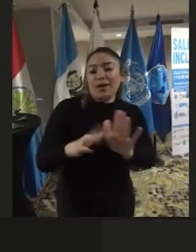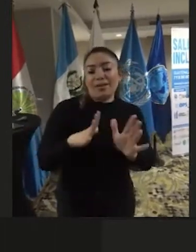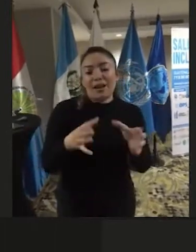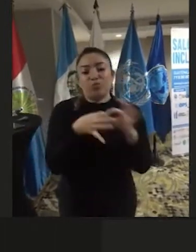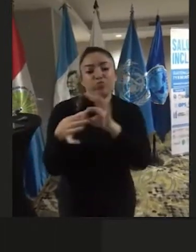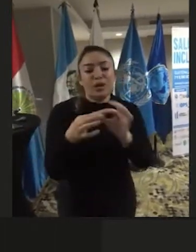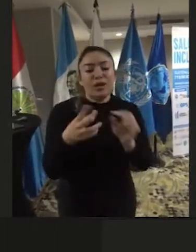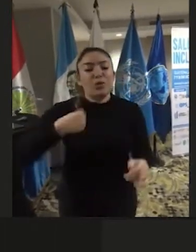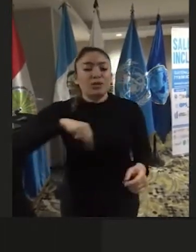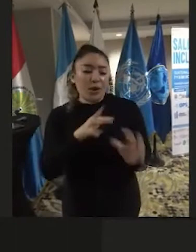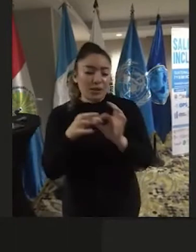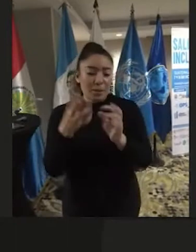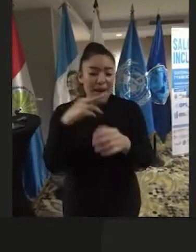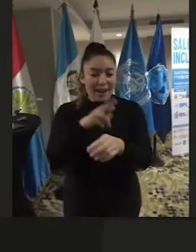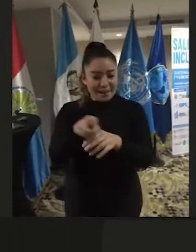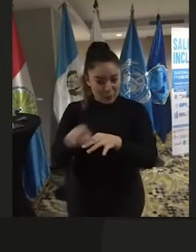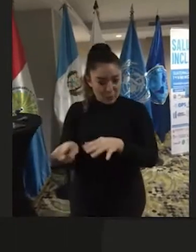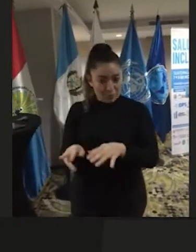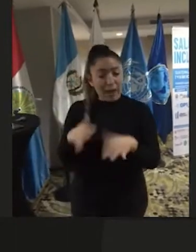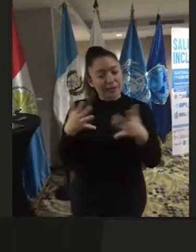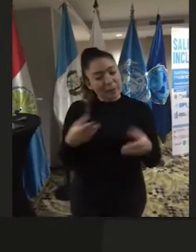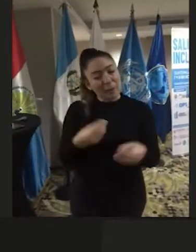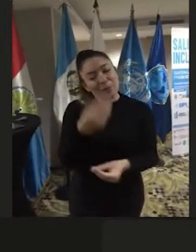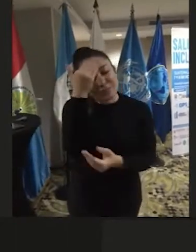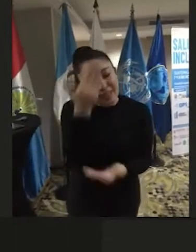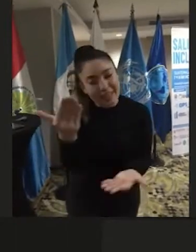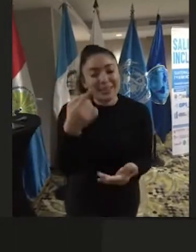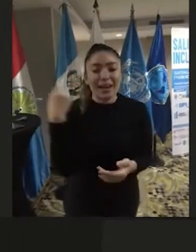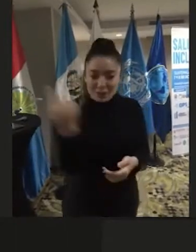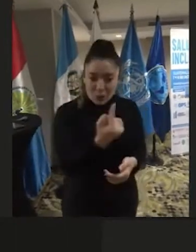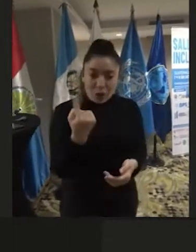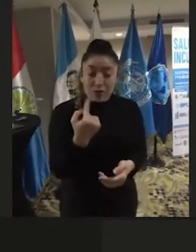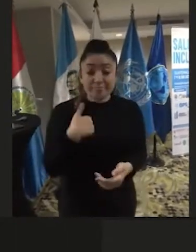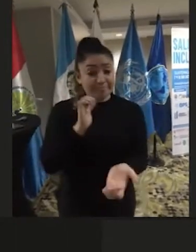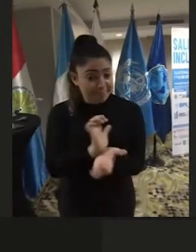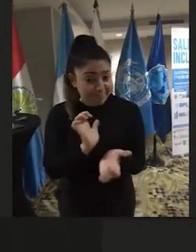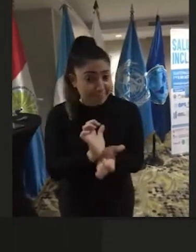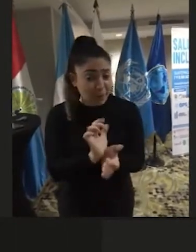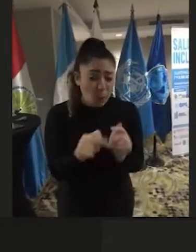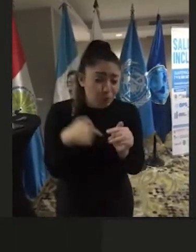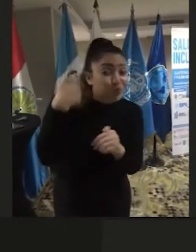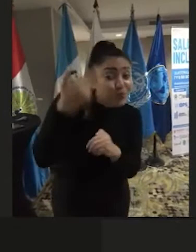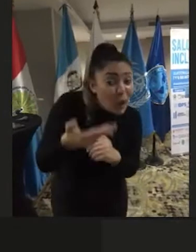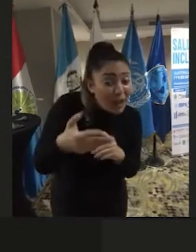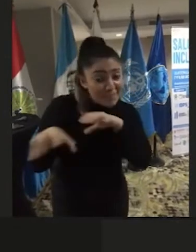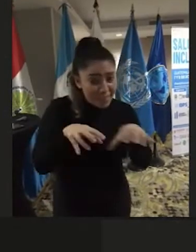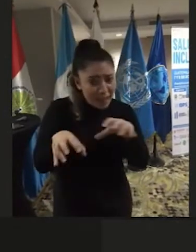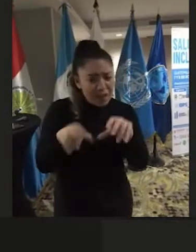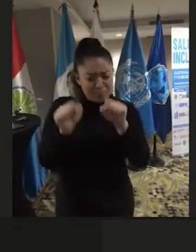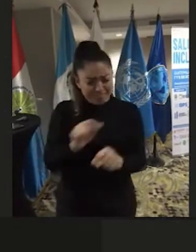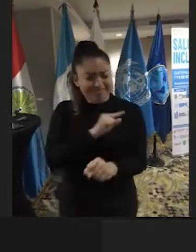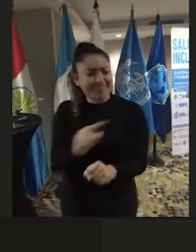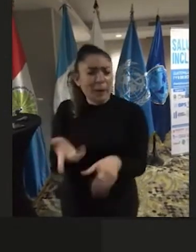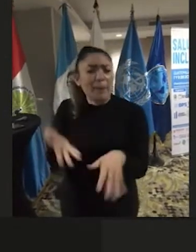organización para nuestra región. Así que muchas gracias a todos y esperamos que otro próximo evento sea